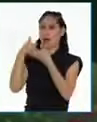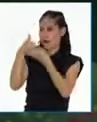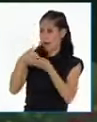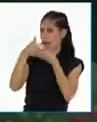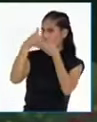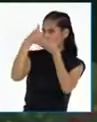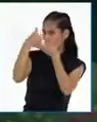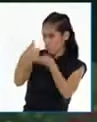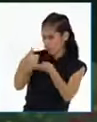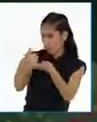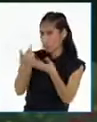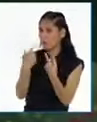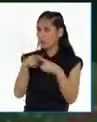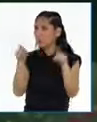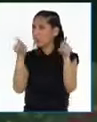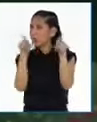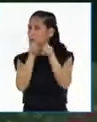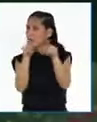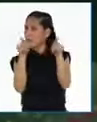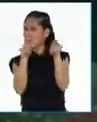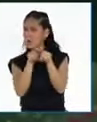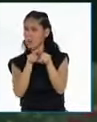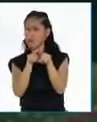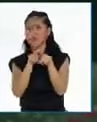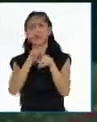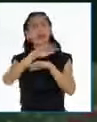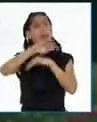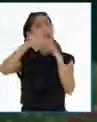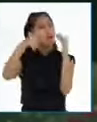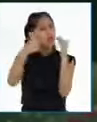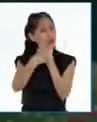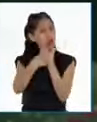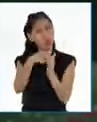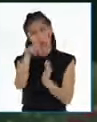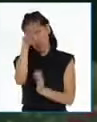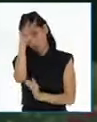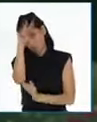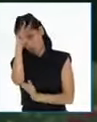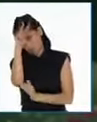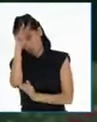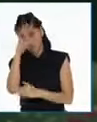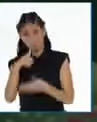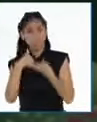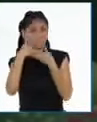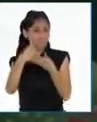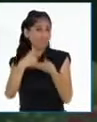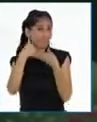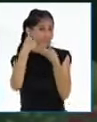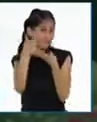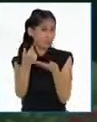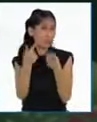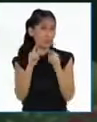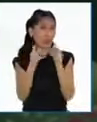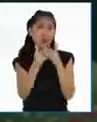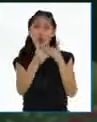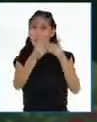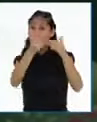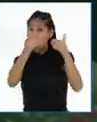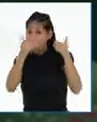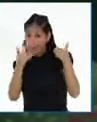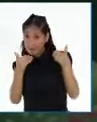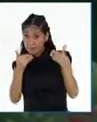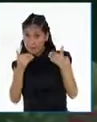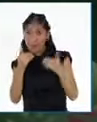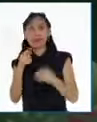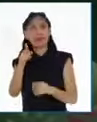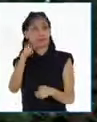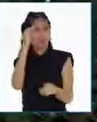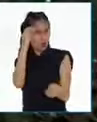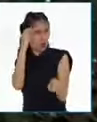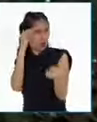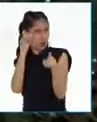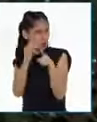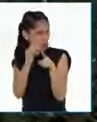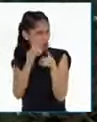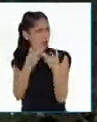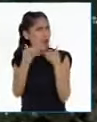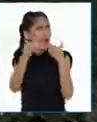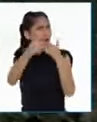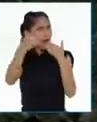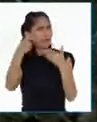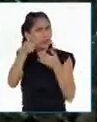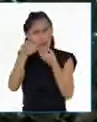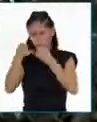pero también de todo el país. Pero para opinar y ayudar, primero hay que informarnos más. ¡Qué bueno!